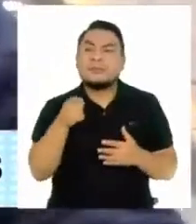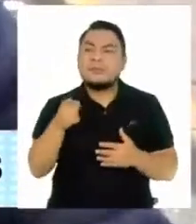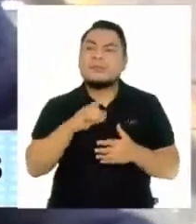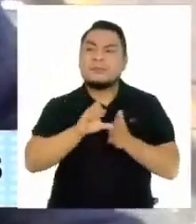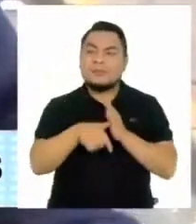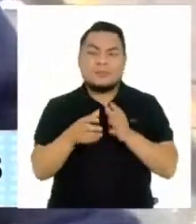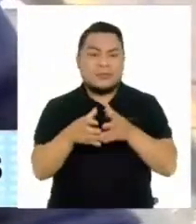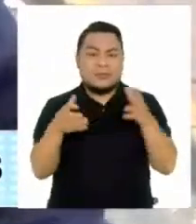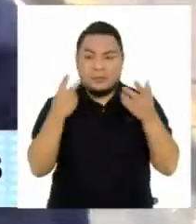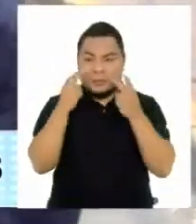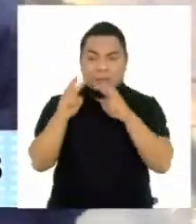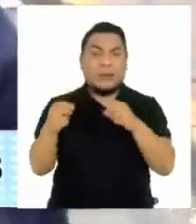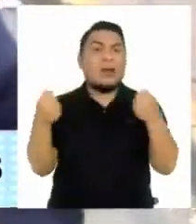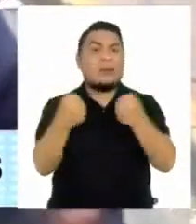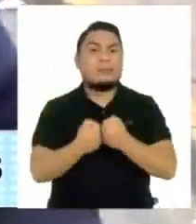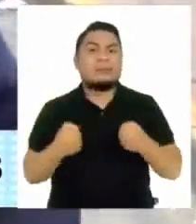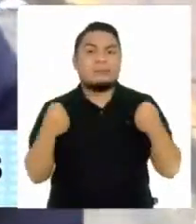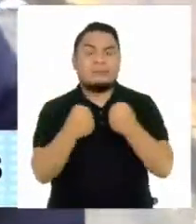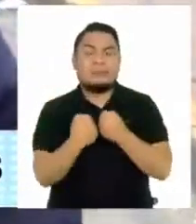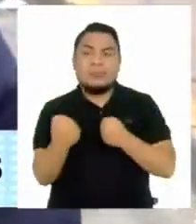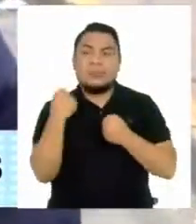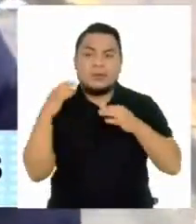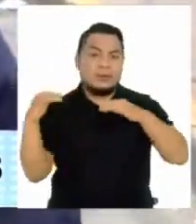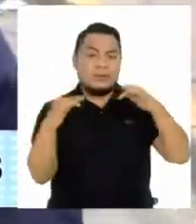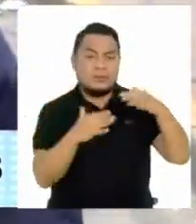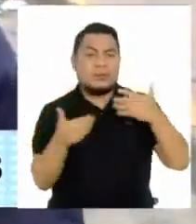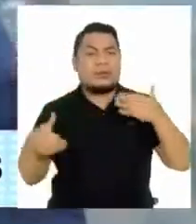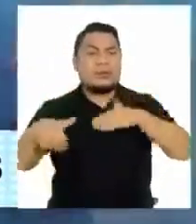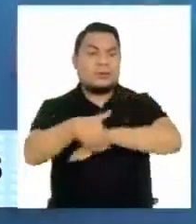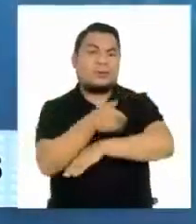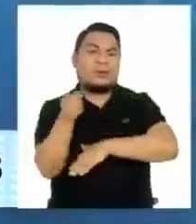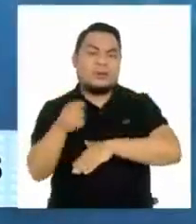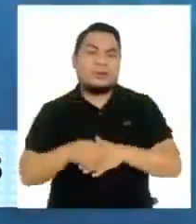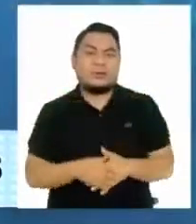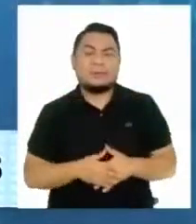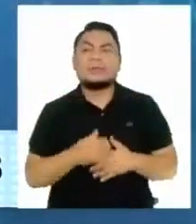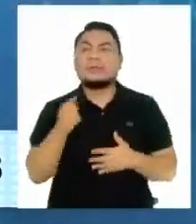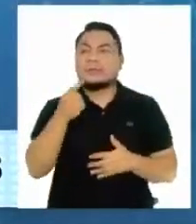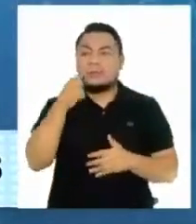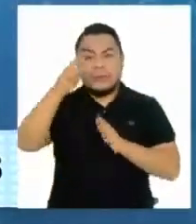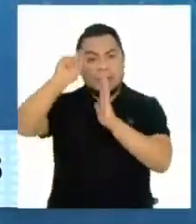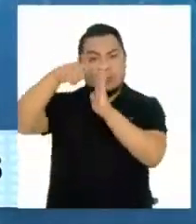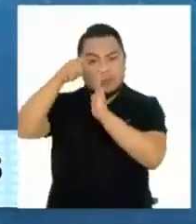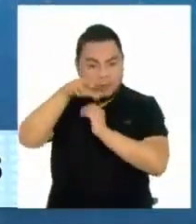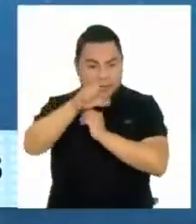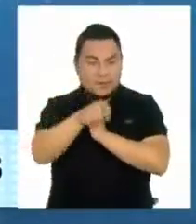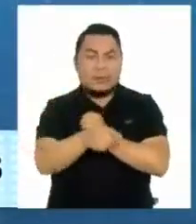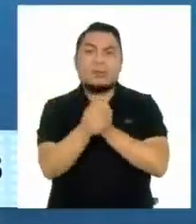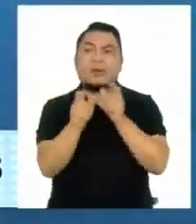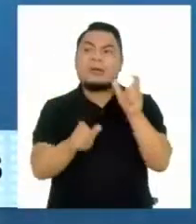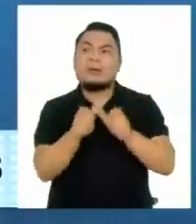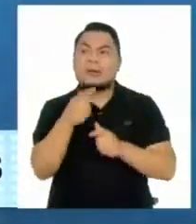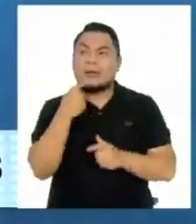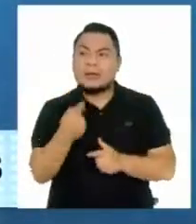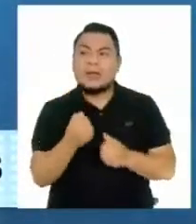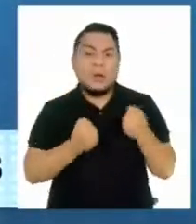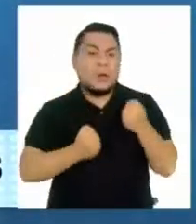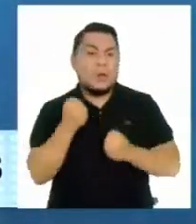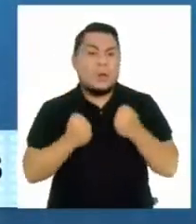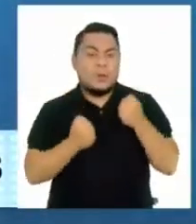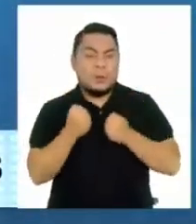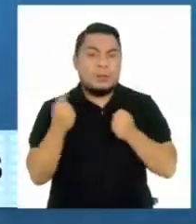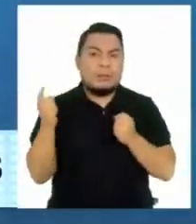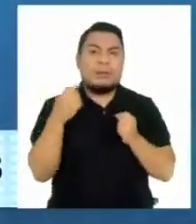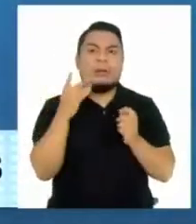ha originado lo que hemos visto hoy, una batalla acampal por las vías públicas. De acuerdo a los videos registrados, muchos clientes tuvieron que correr varios